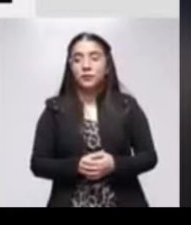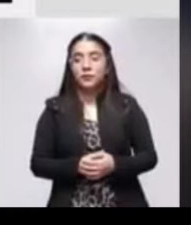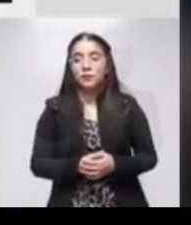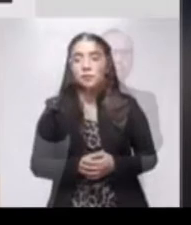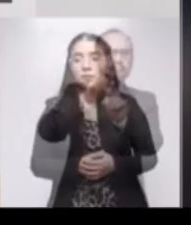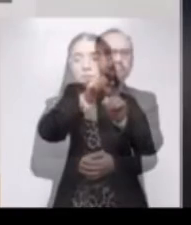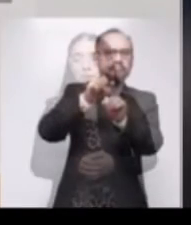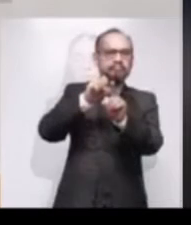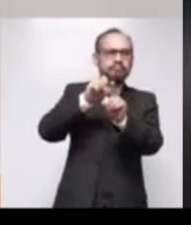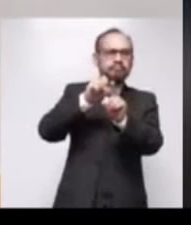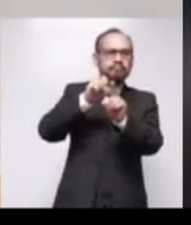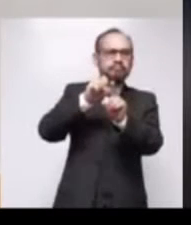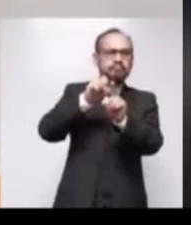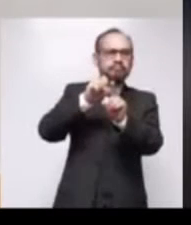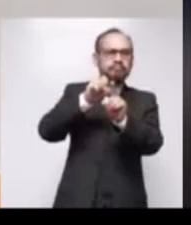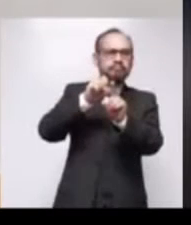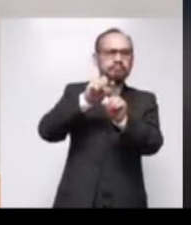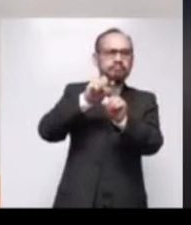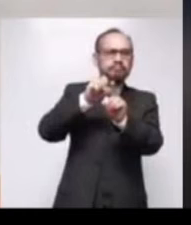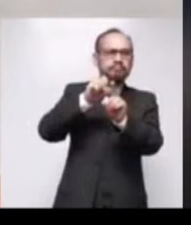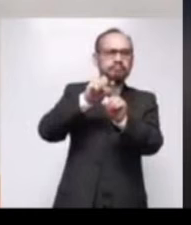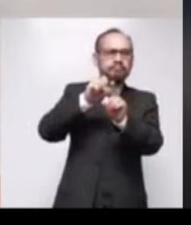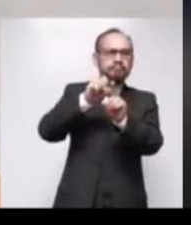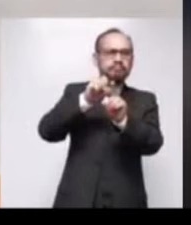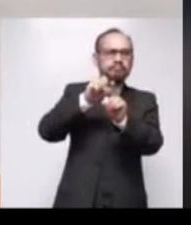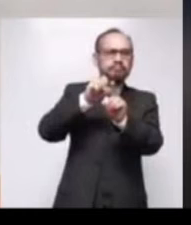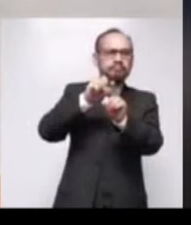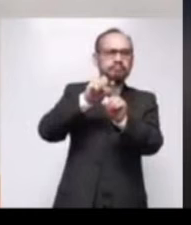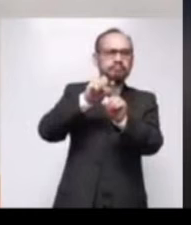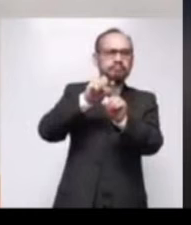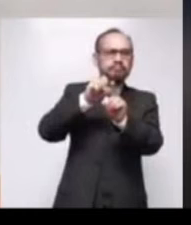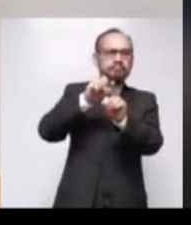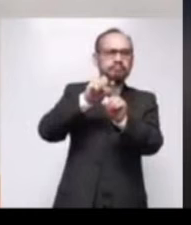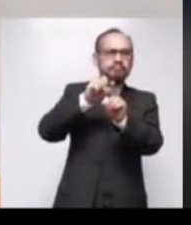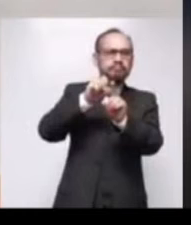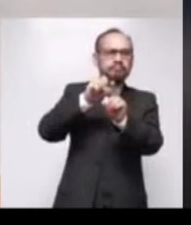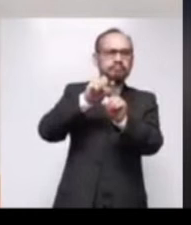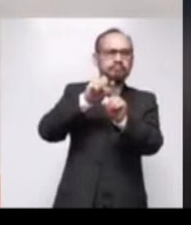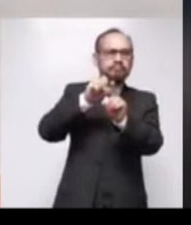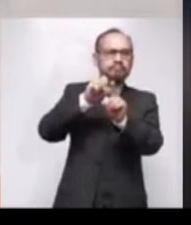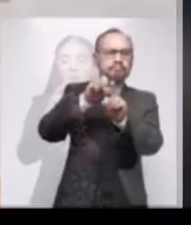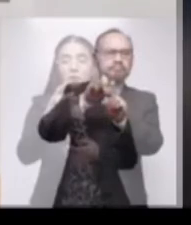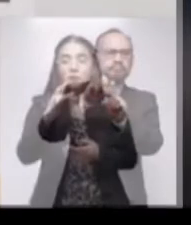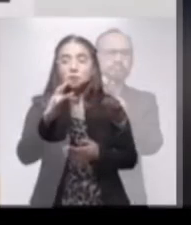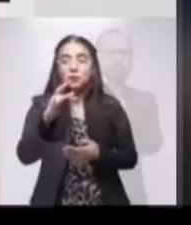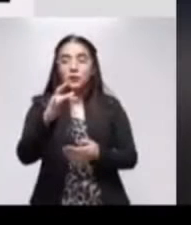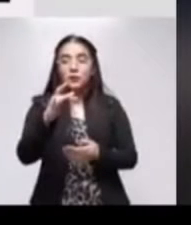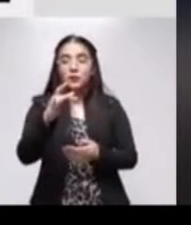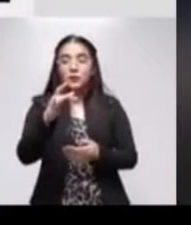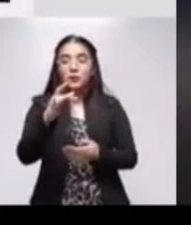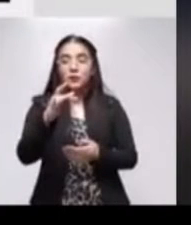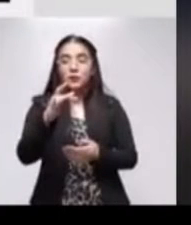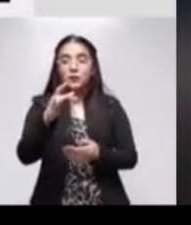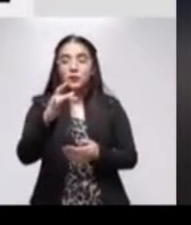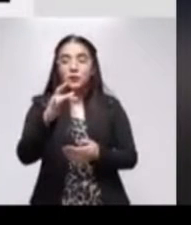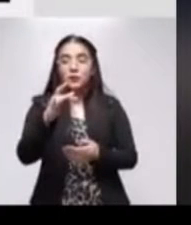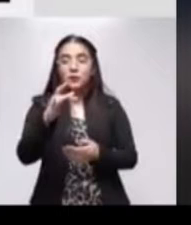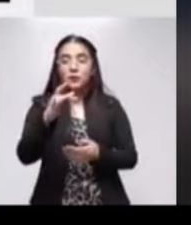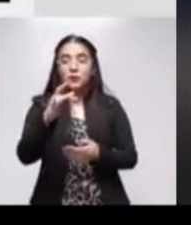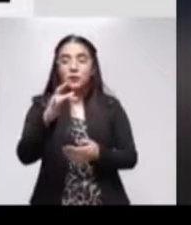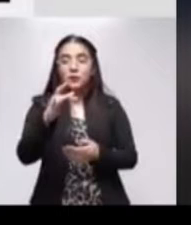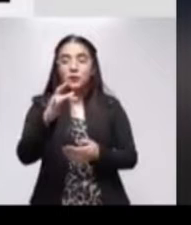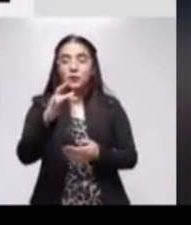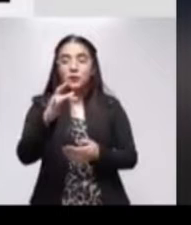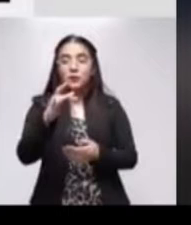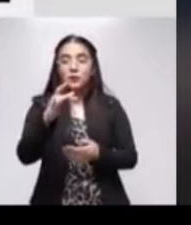radicalmente y dejó en claro que debemos fortalecer esa materia, pues es la base del desarrollo. Raúl Meneses reconoció